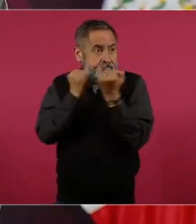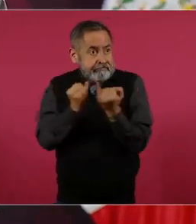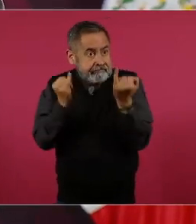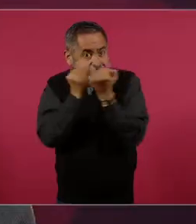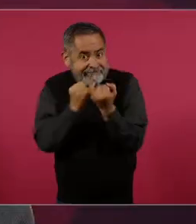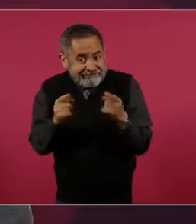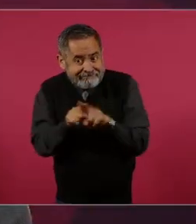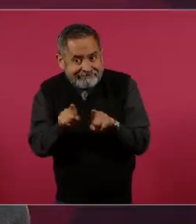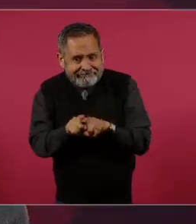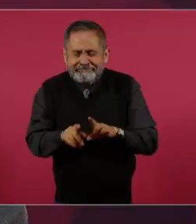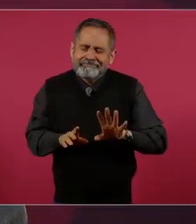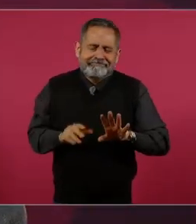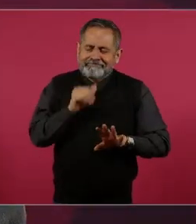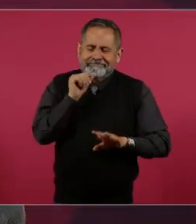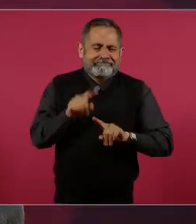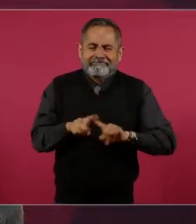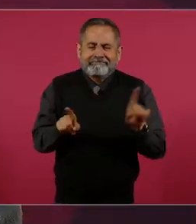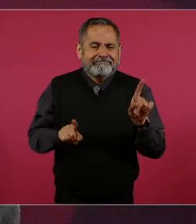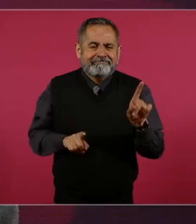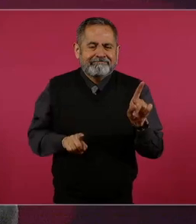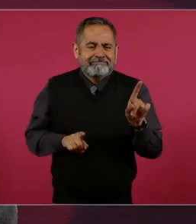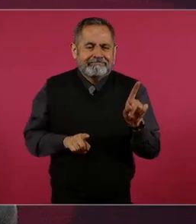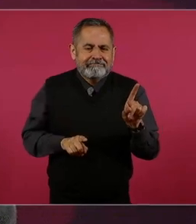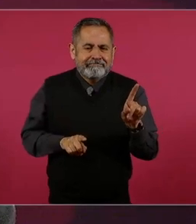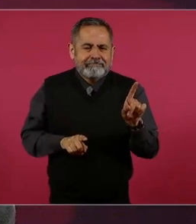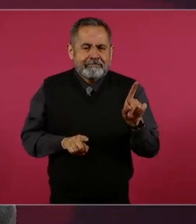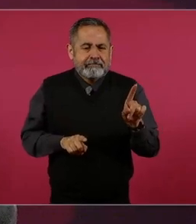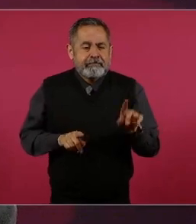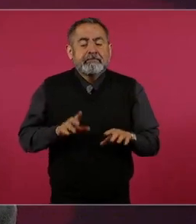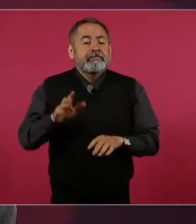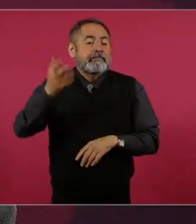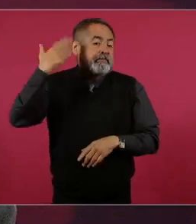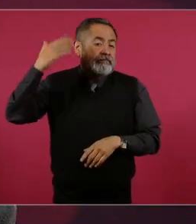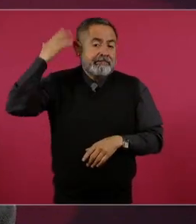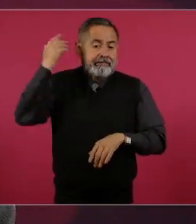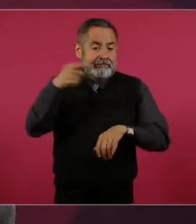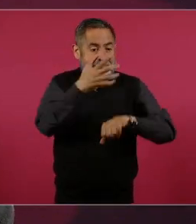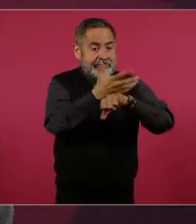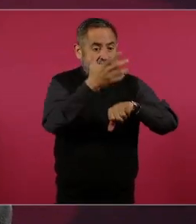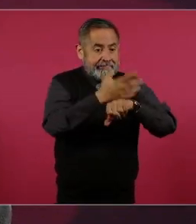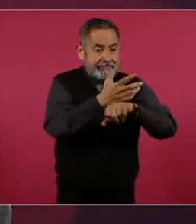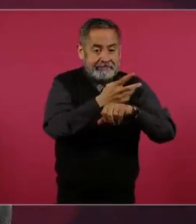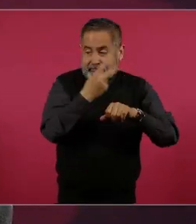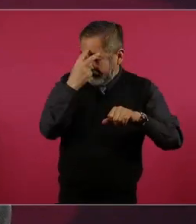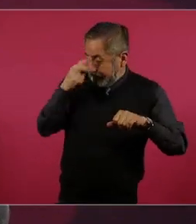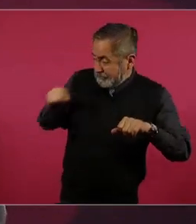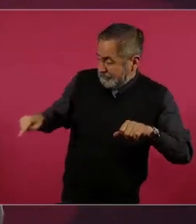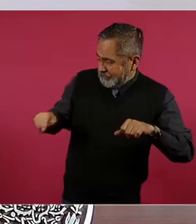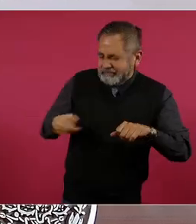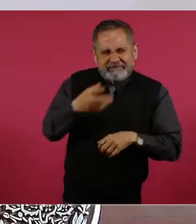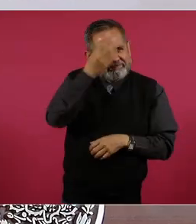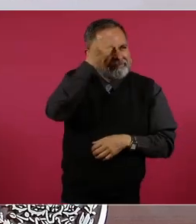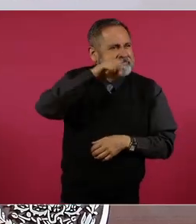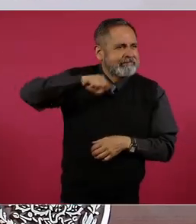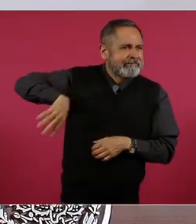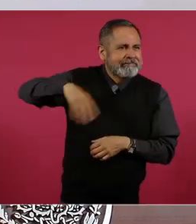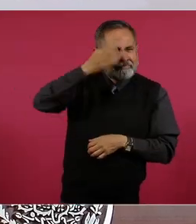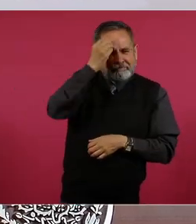un patio trasero. Ya saben bien